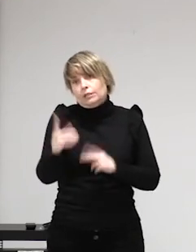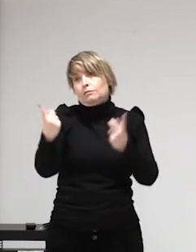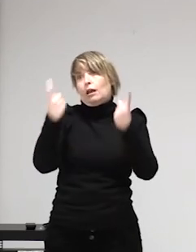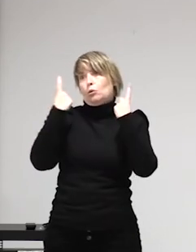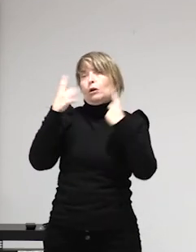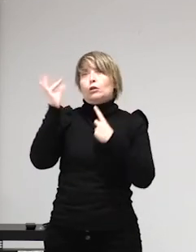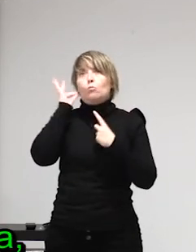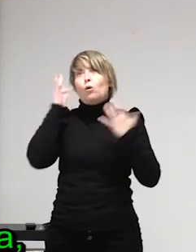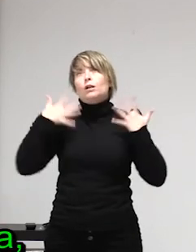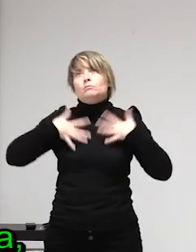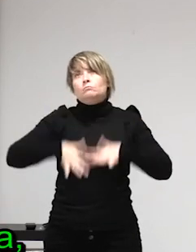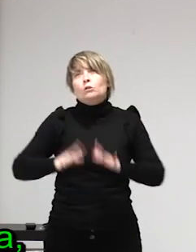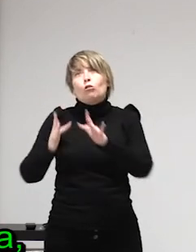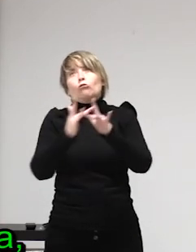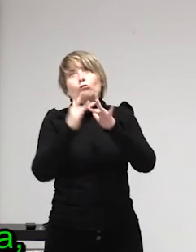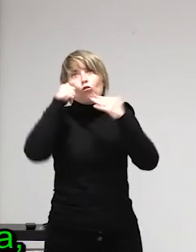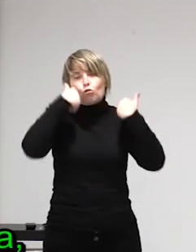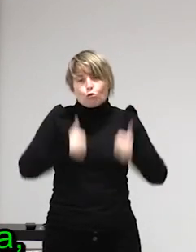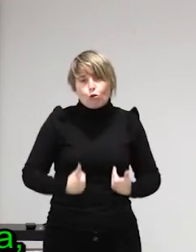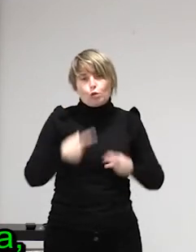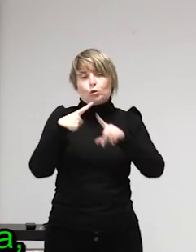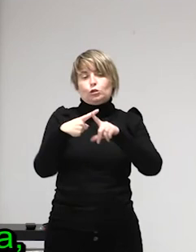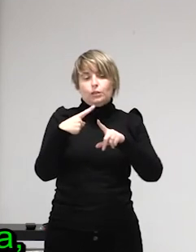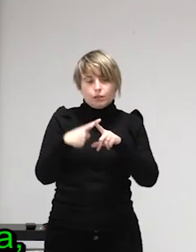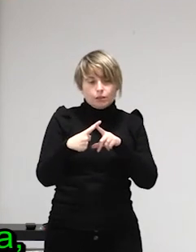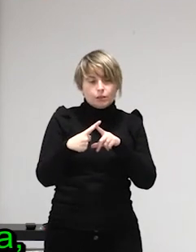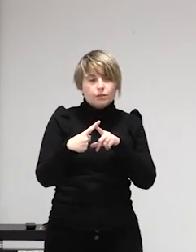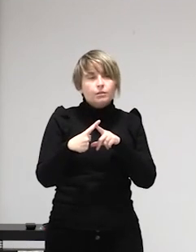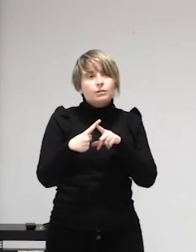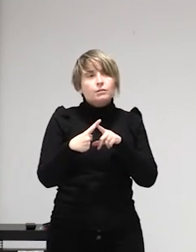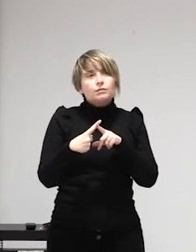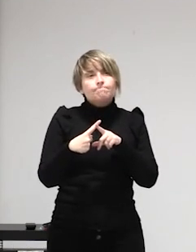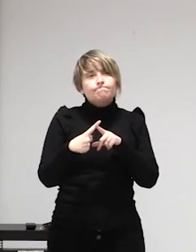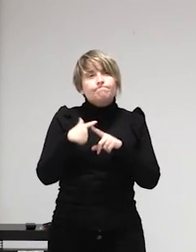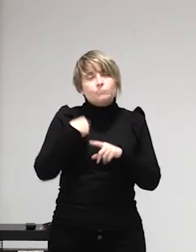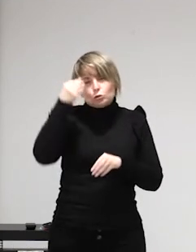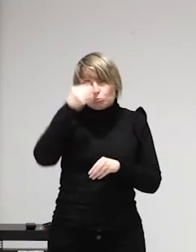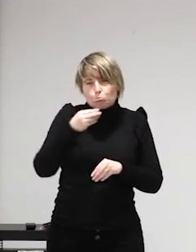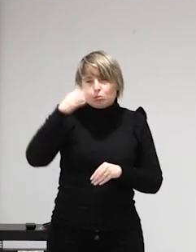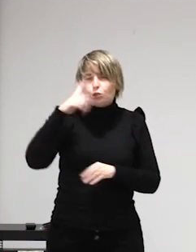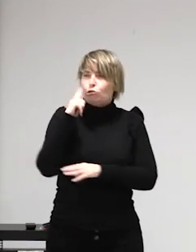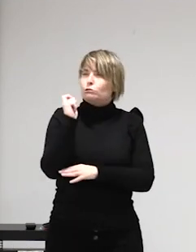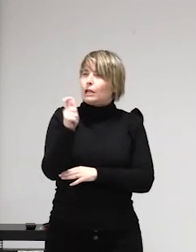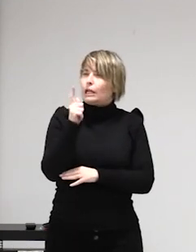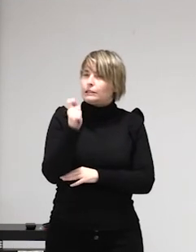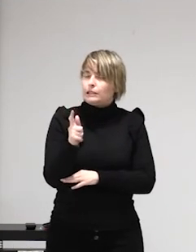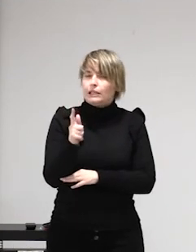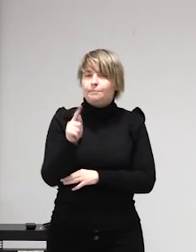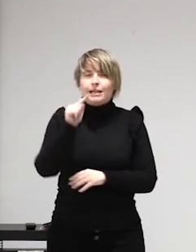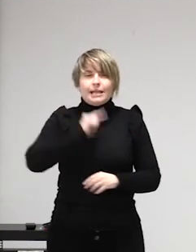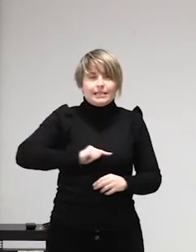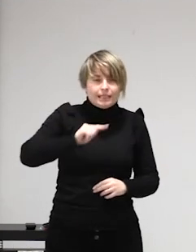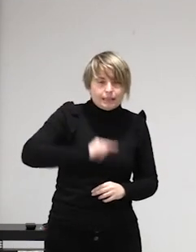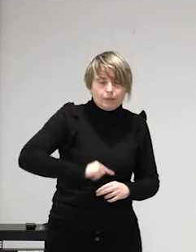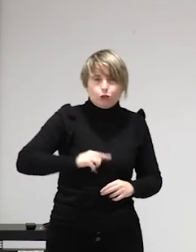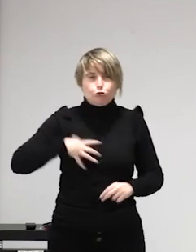asociaciones y despachos hasta que por fin consiguen una paga que tampoco les da para mucho o sea si